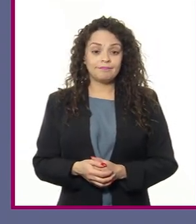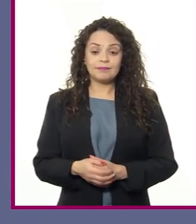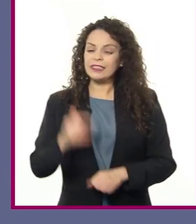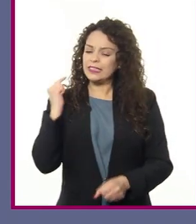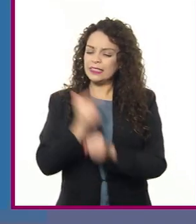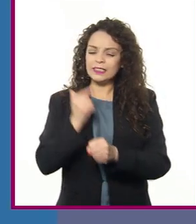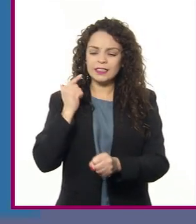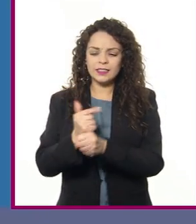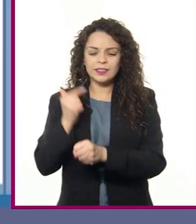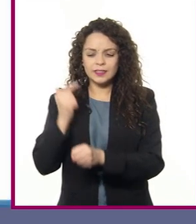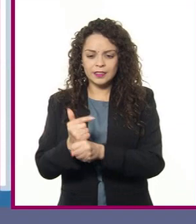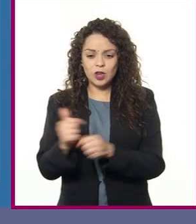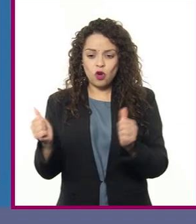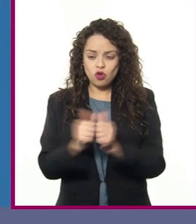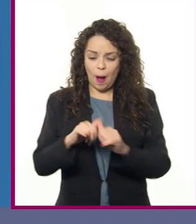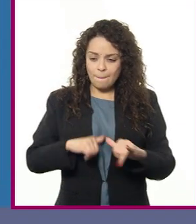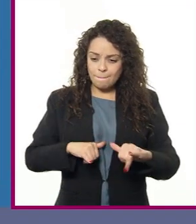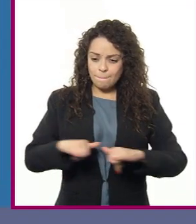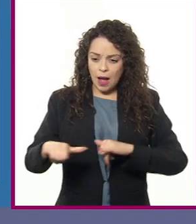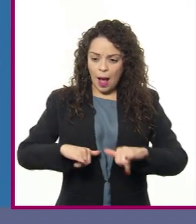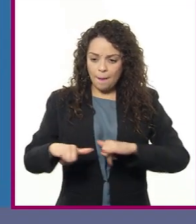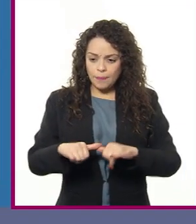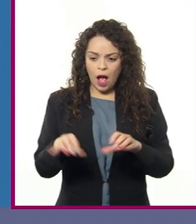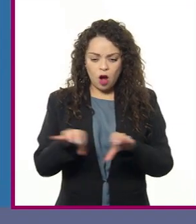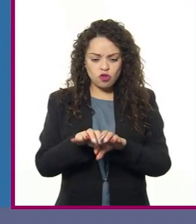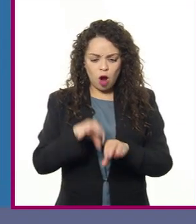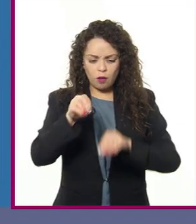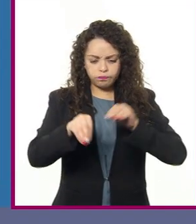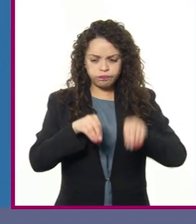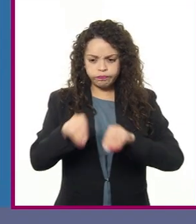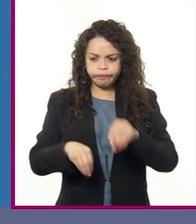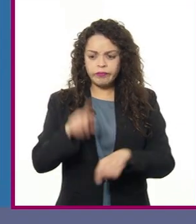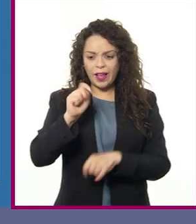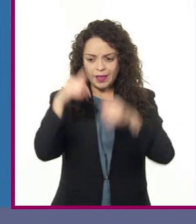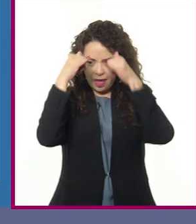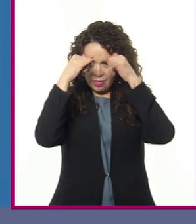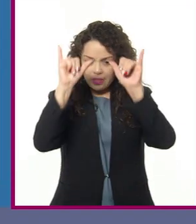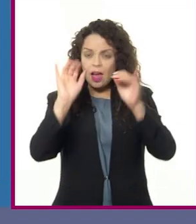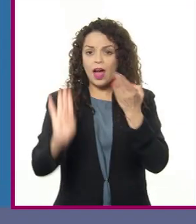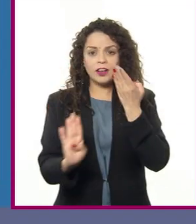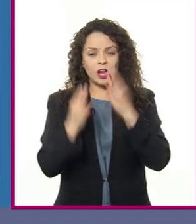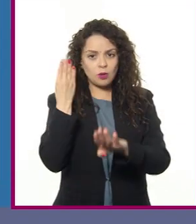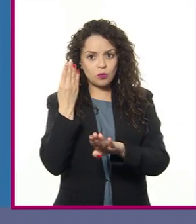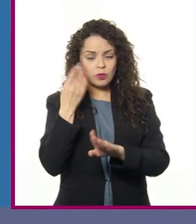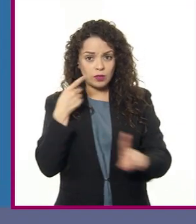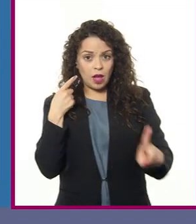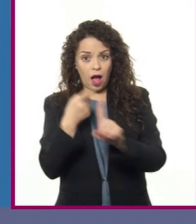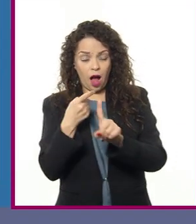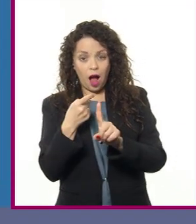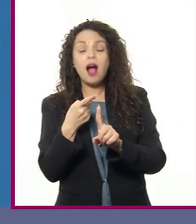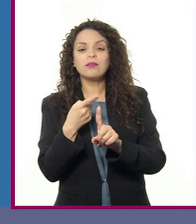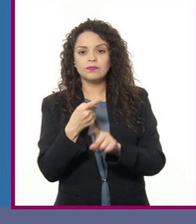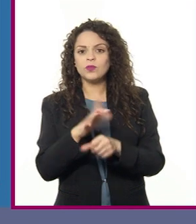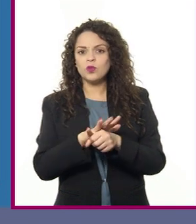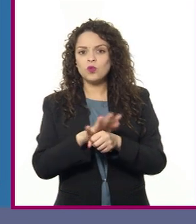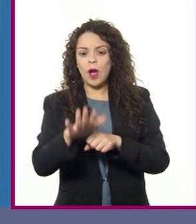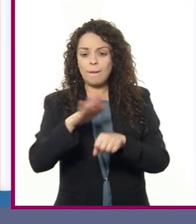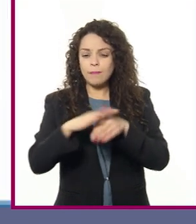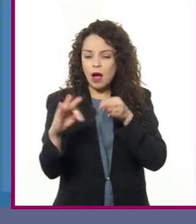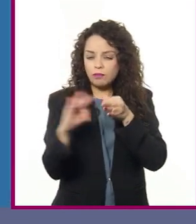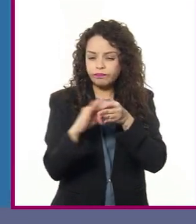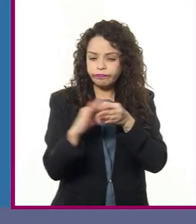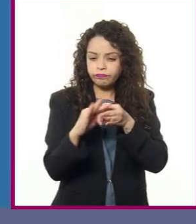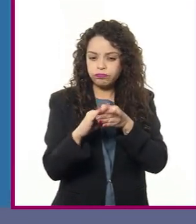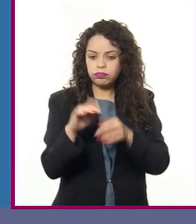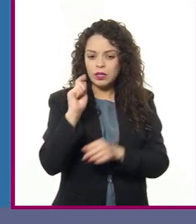Distingamos con la ayuda de los mapas la distribución de la actividad ganadera en el mundo, destacando que los países cercanos a los